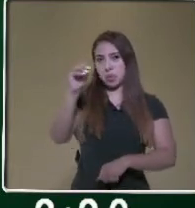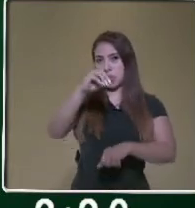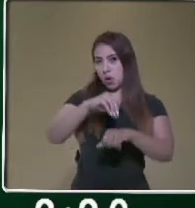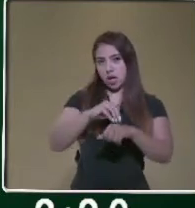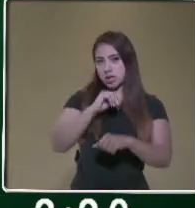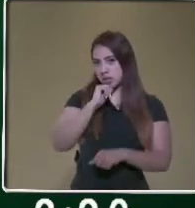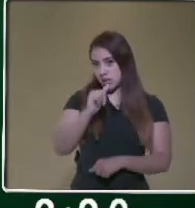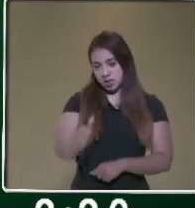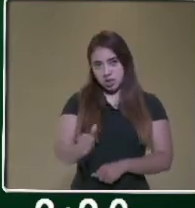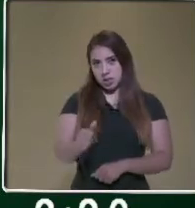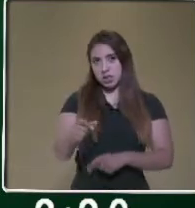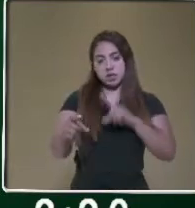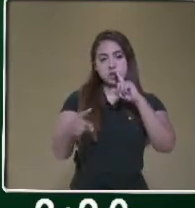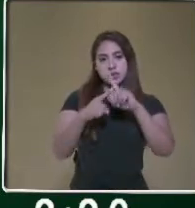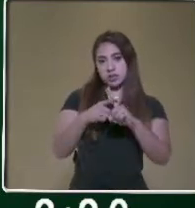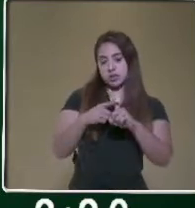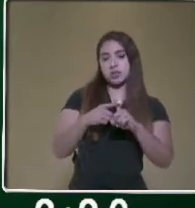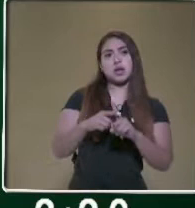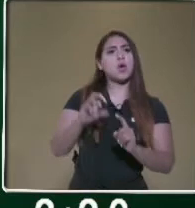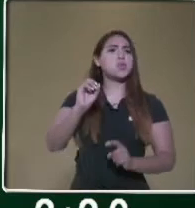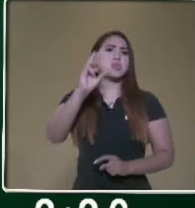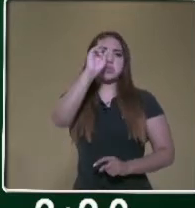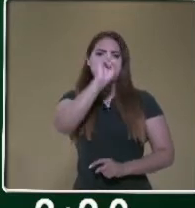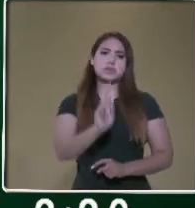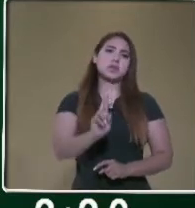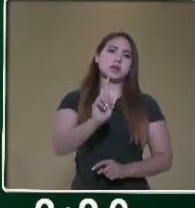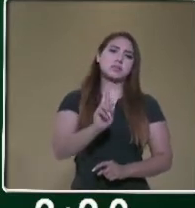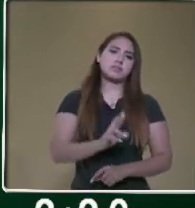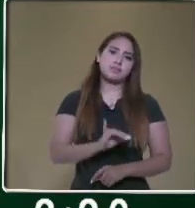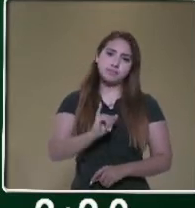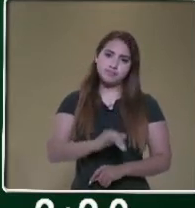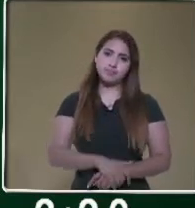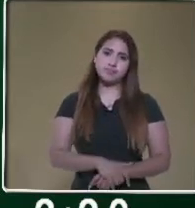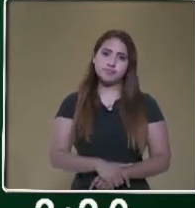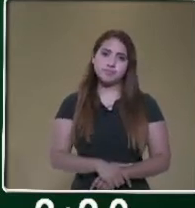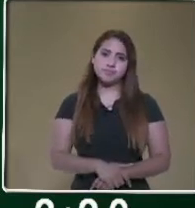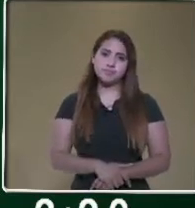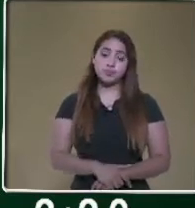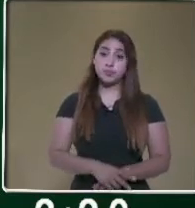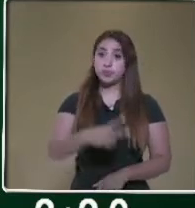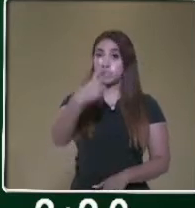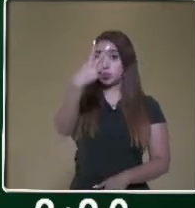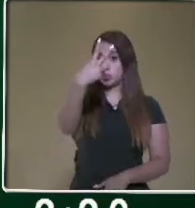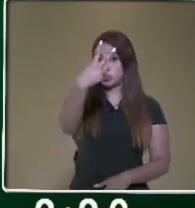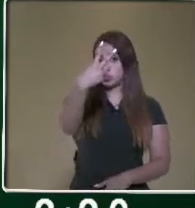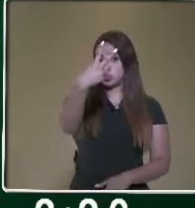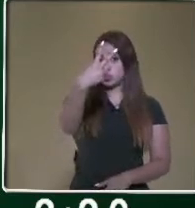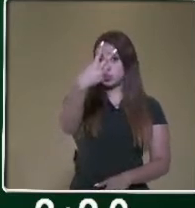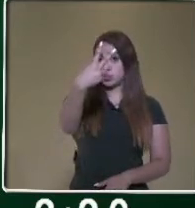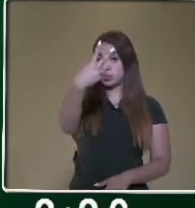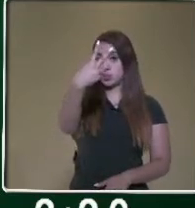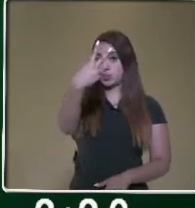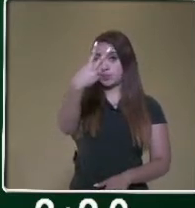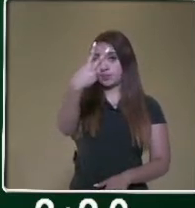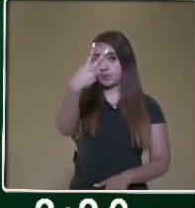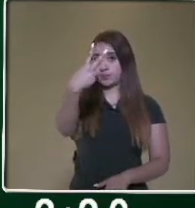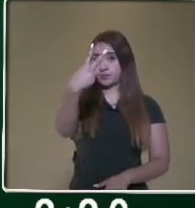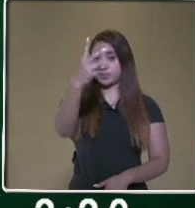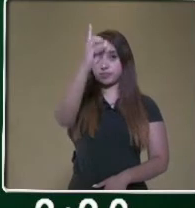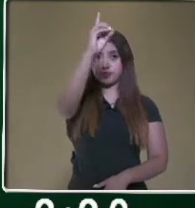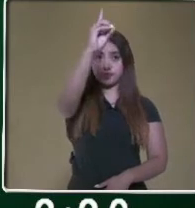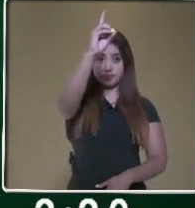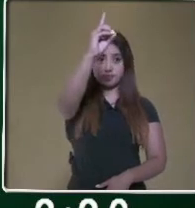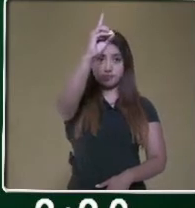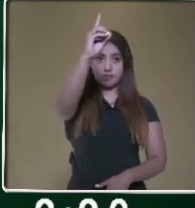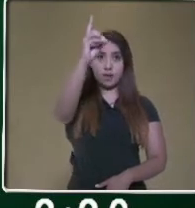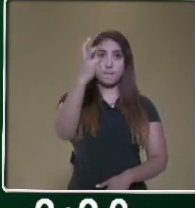tachita, o simplemente respetar ese lugar. ¿Por qué? Porque el 2 está ocupando el lugar de las decenas.